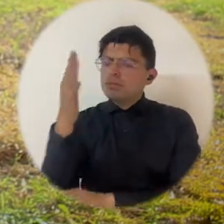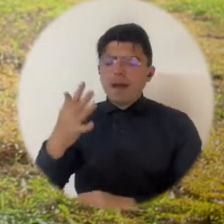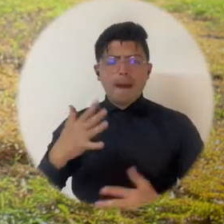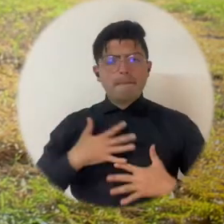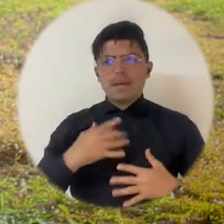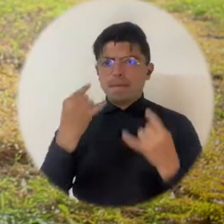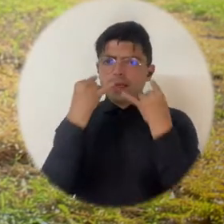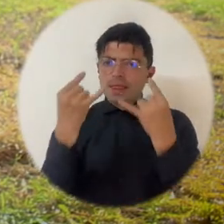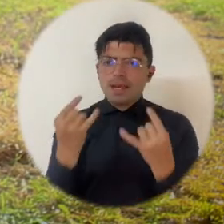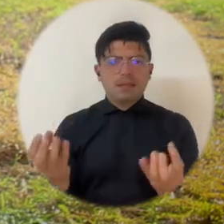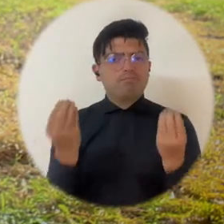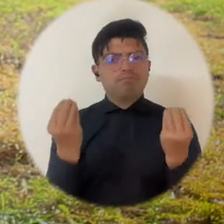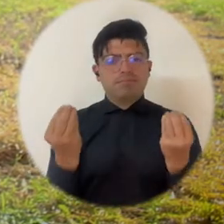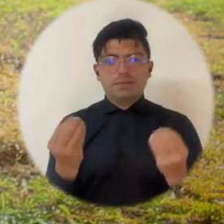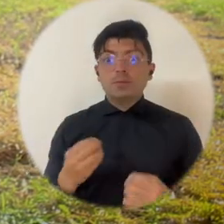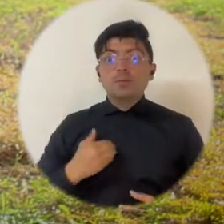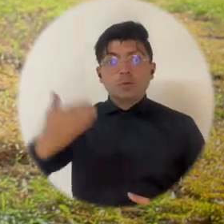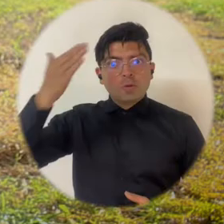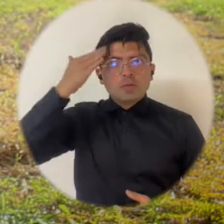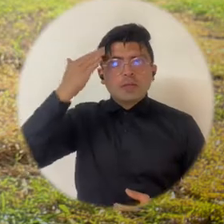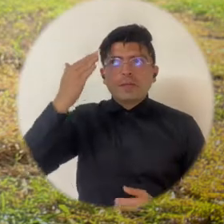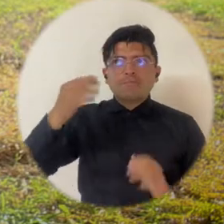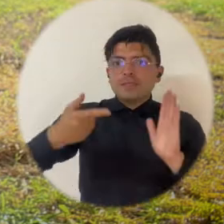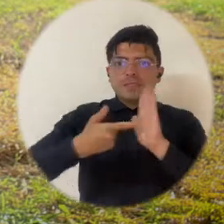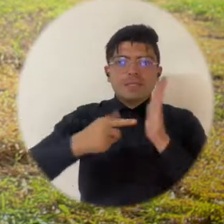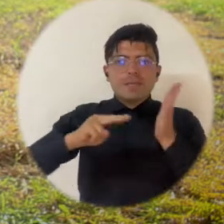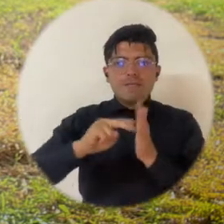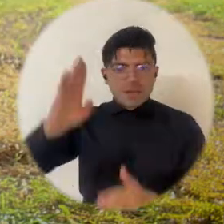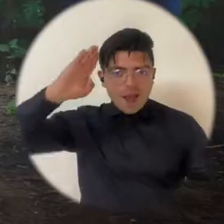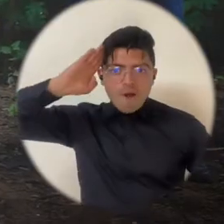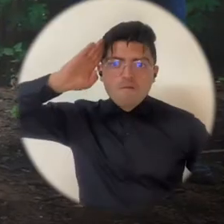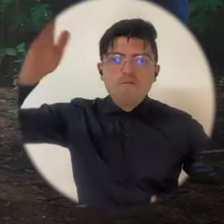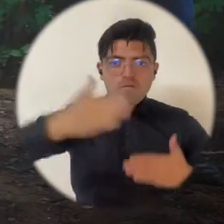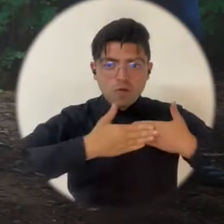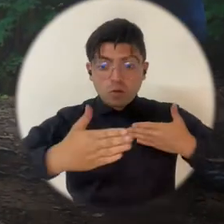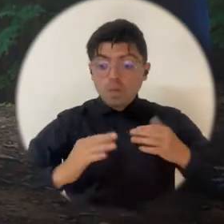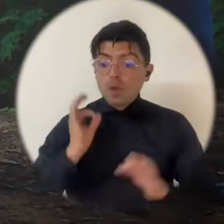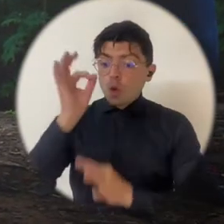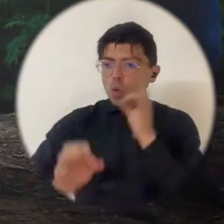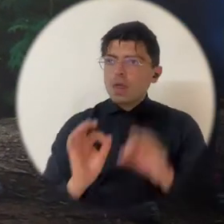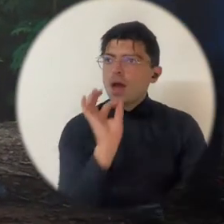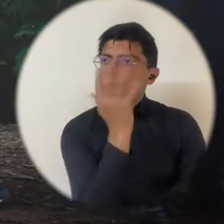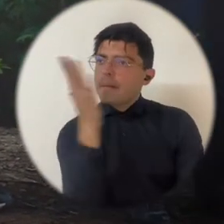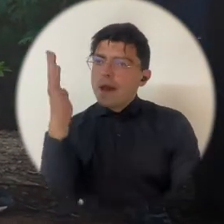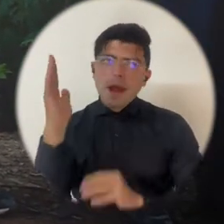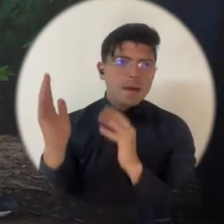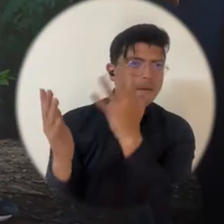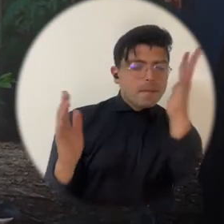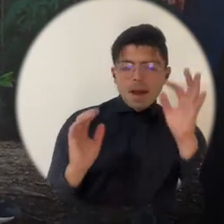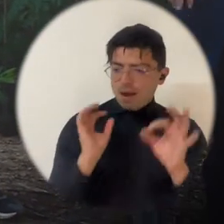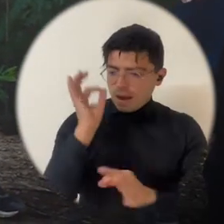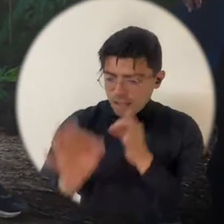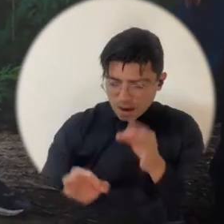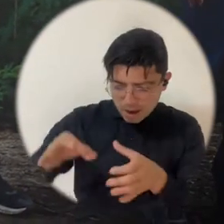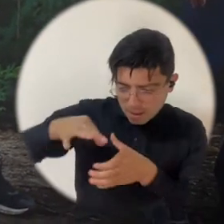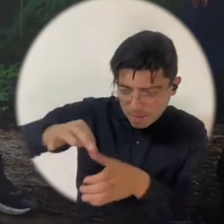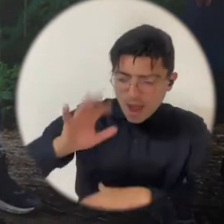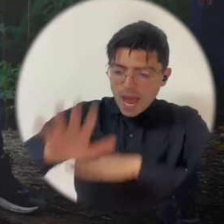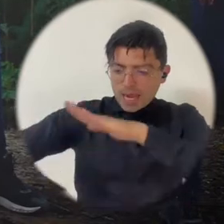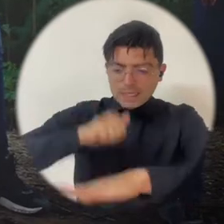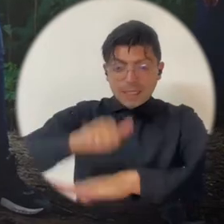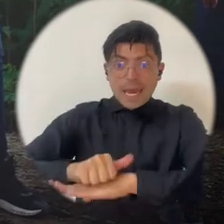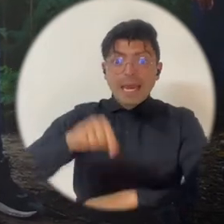que me interesa mucho porque sé que es prácticamente el futuro y cuidar el medio ambiente, plantar árboles,